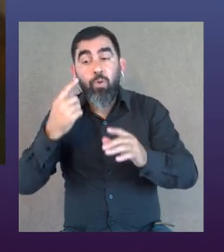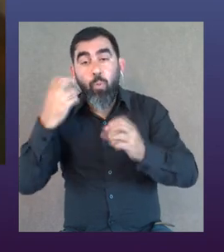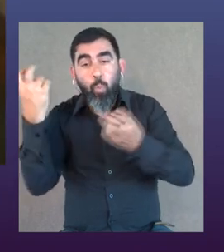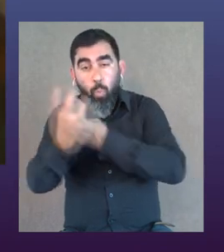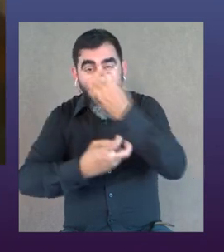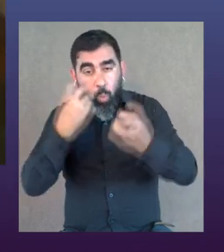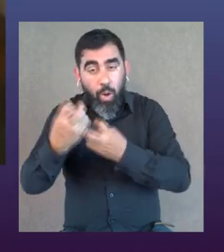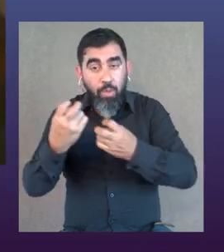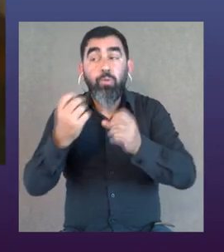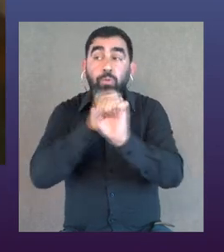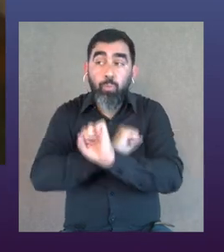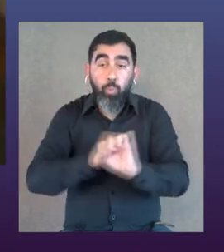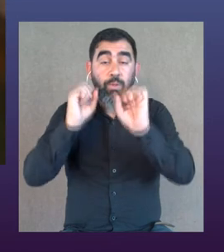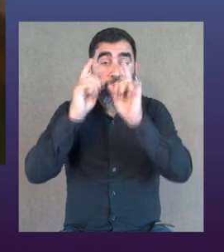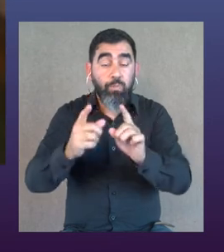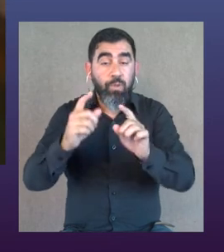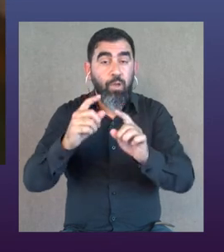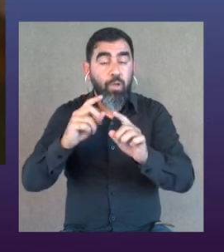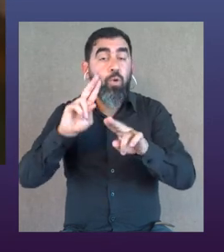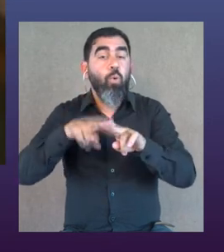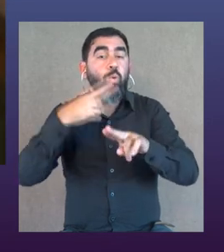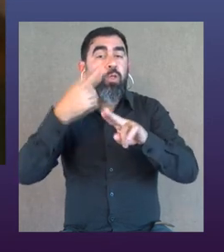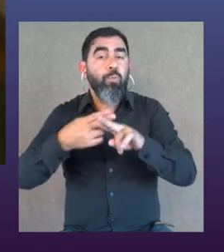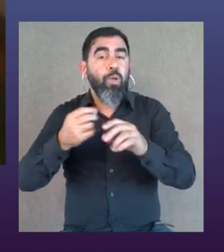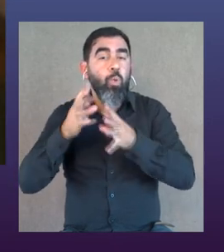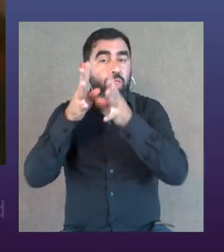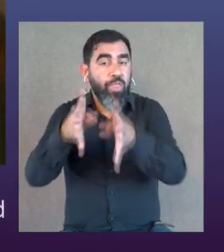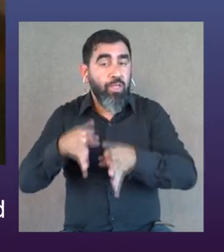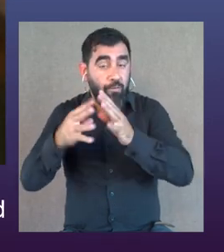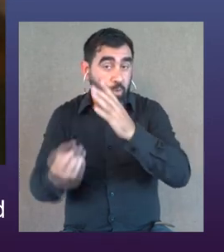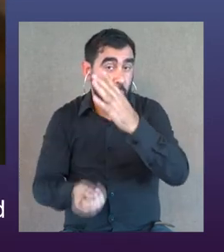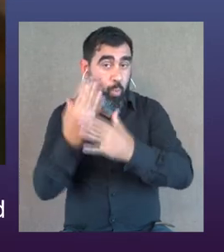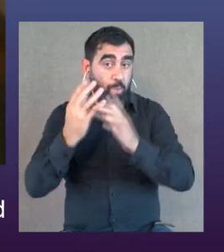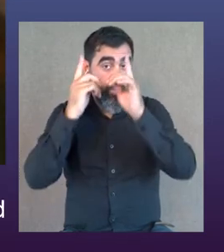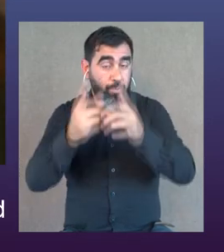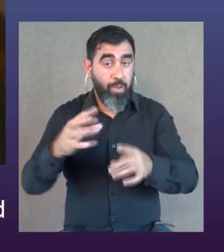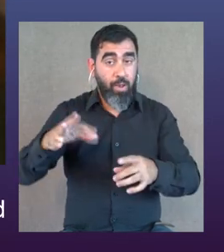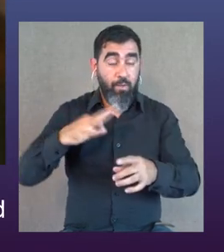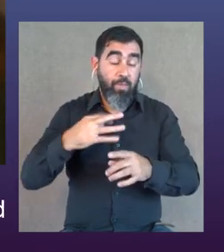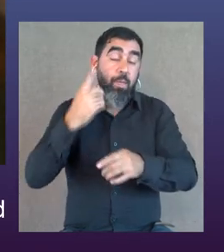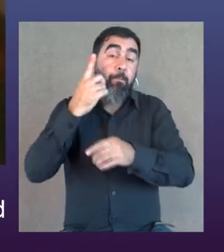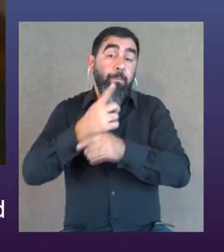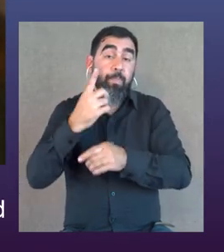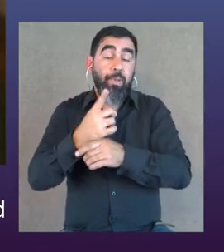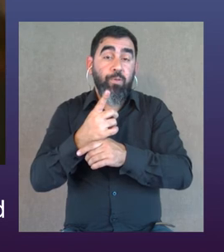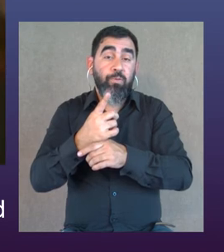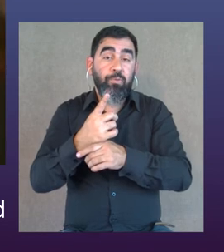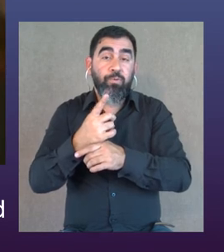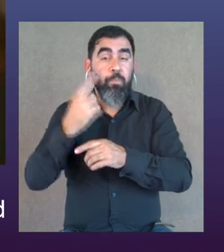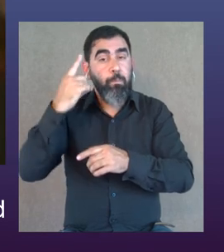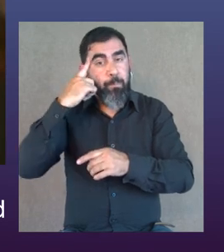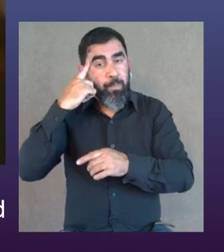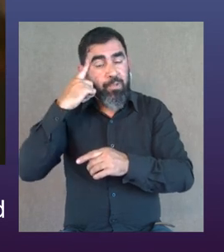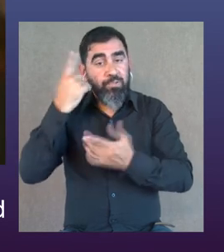tratando de ponernos nuevos desafíos. al principio